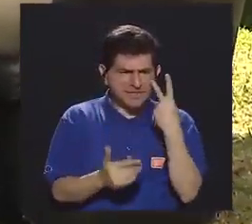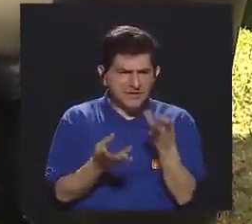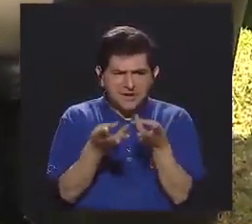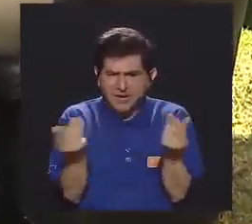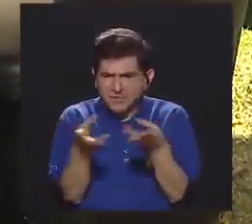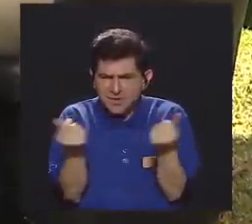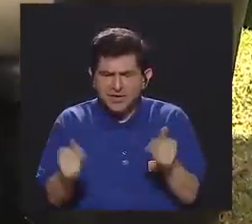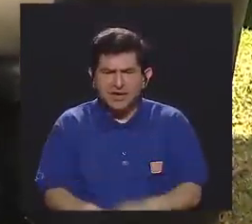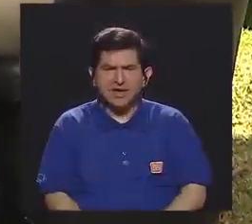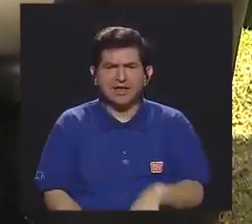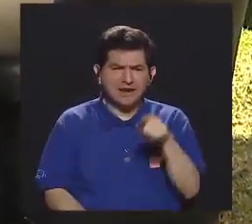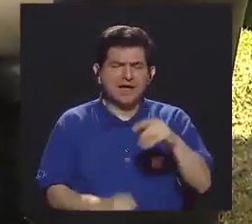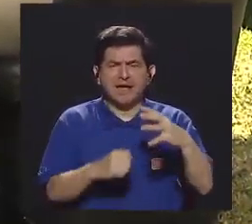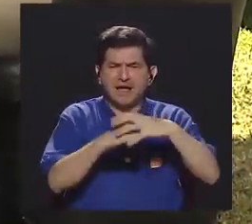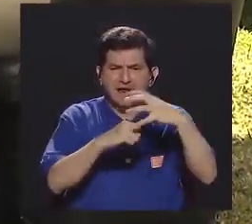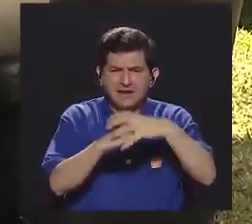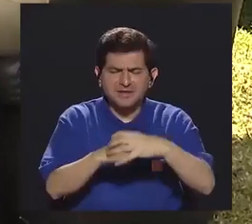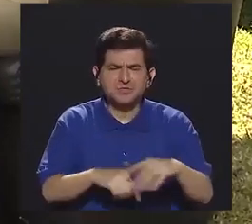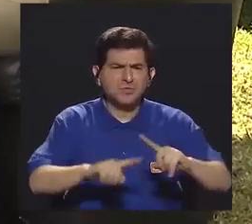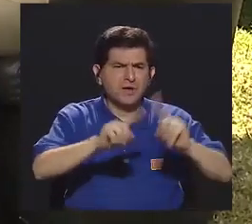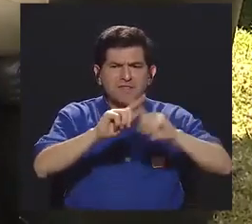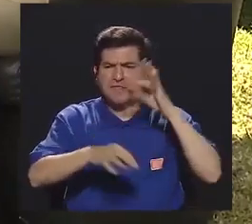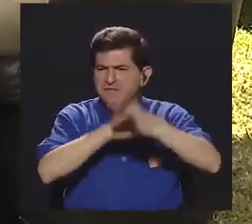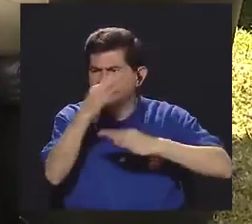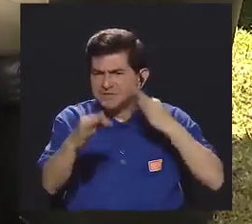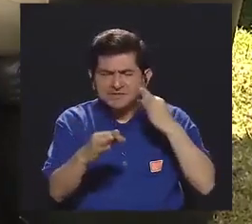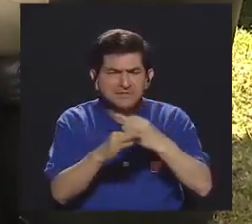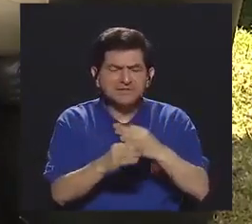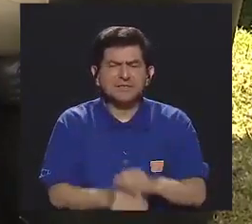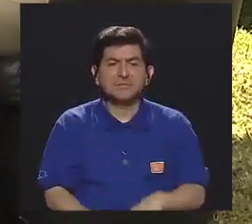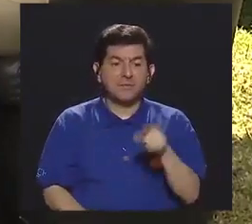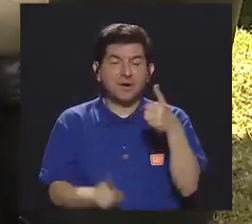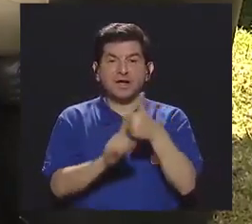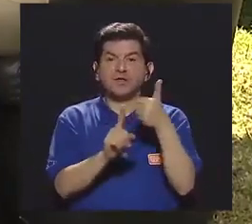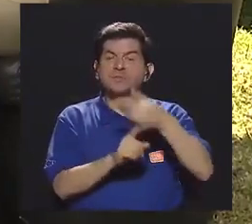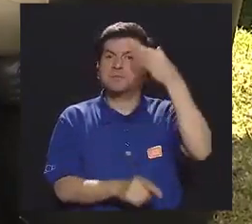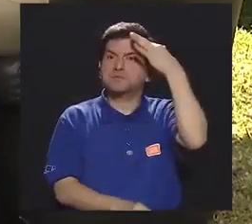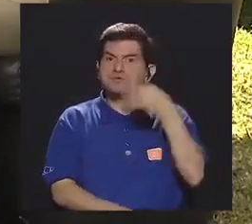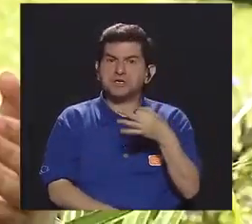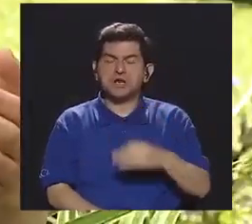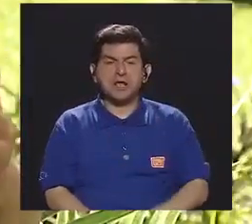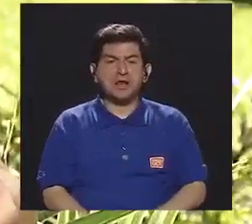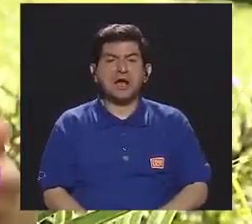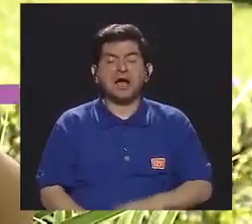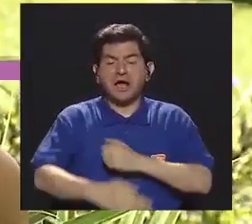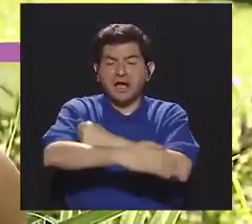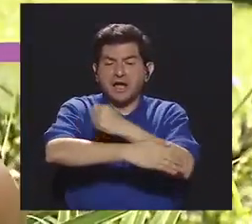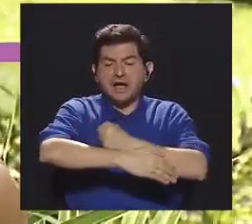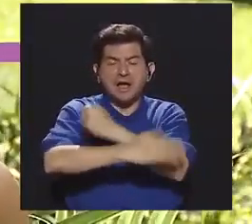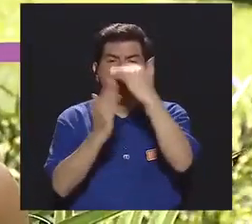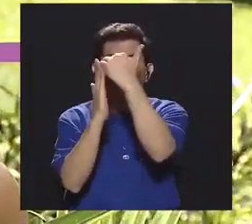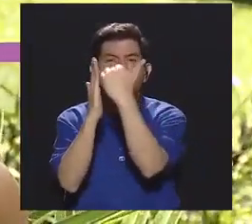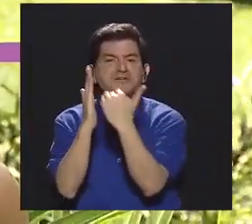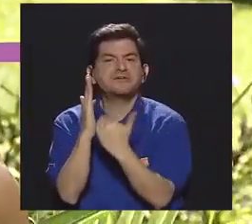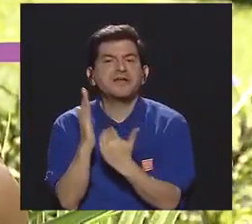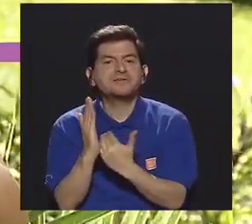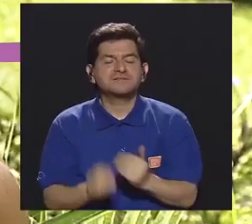empezaron a ver los productos y que la lechuga y el culantro y ya esto salía, a ellos mismos se los ocurrió empezar a hacer recetas,